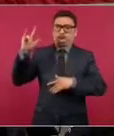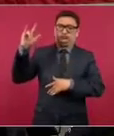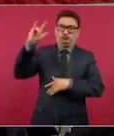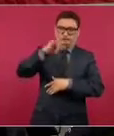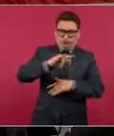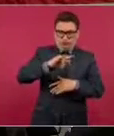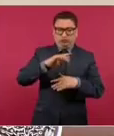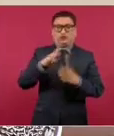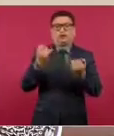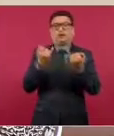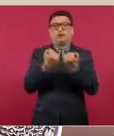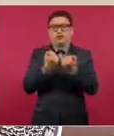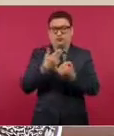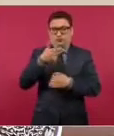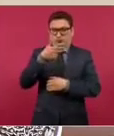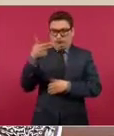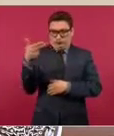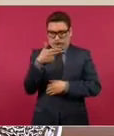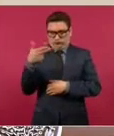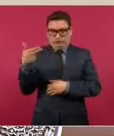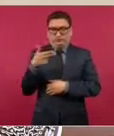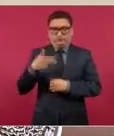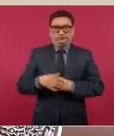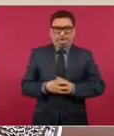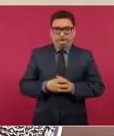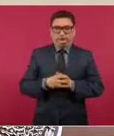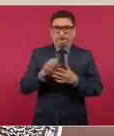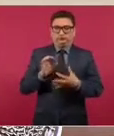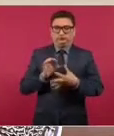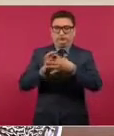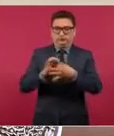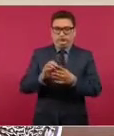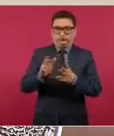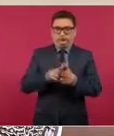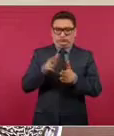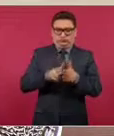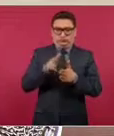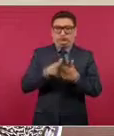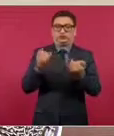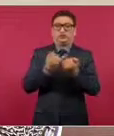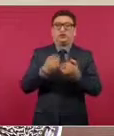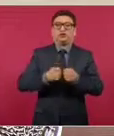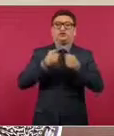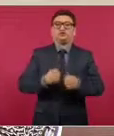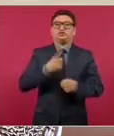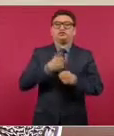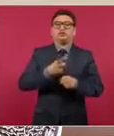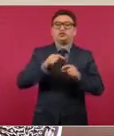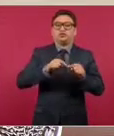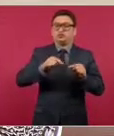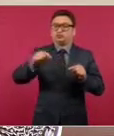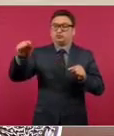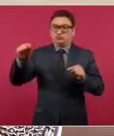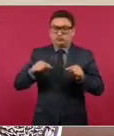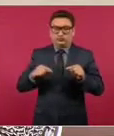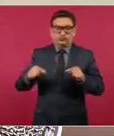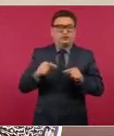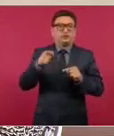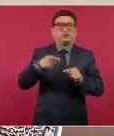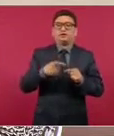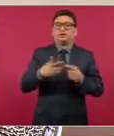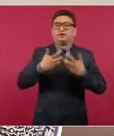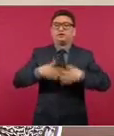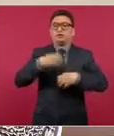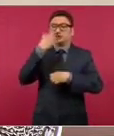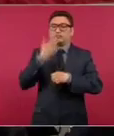los hoteles que complementarán al tren, los dispositivos de seguridad en toda la ruta y la empresa a cargo de su